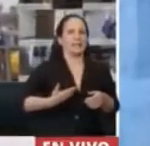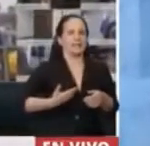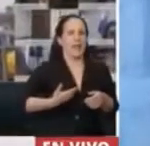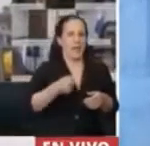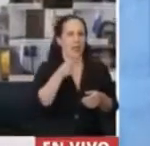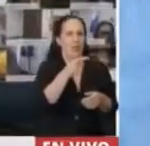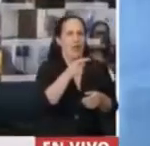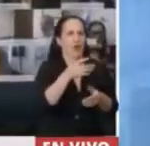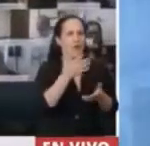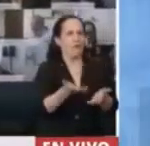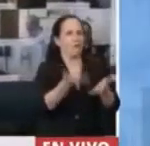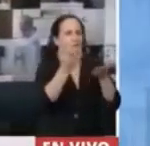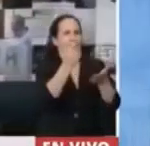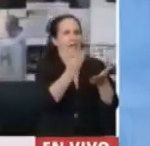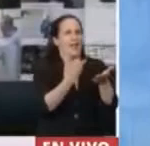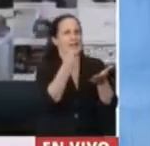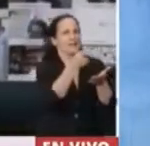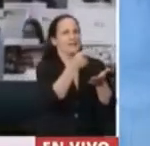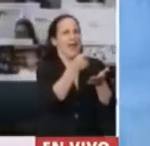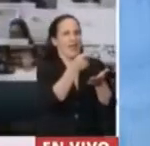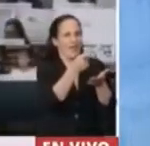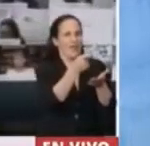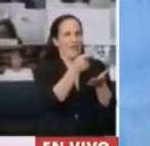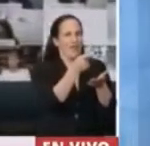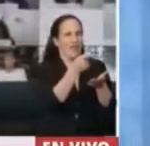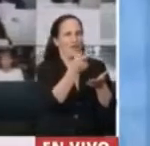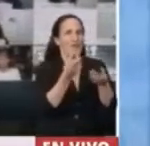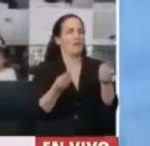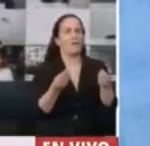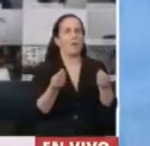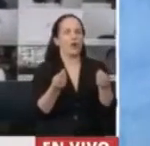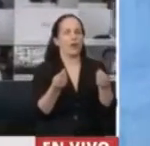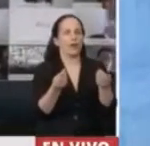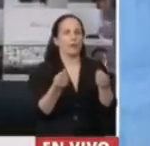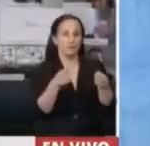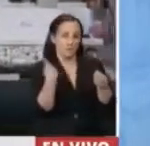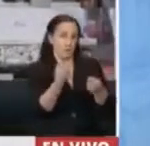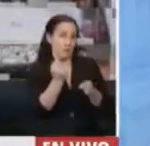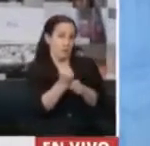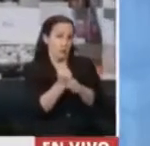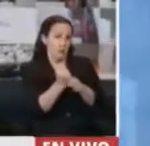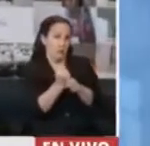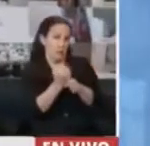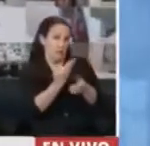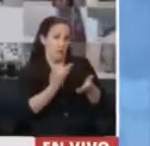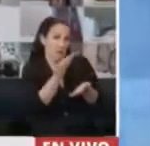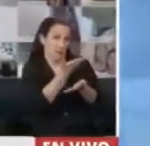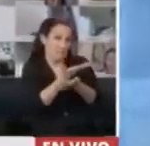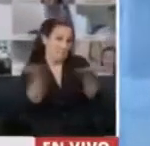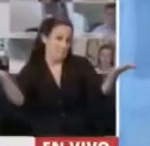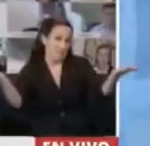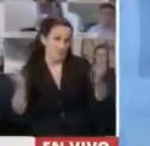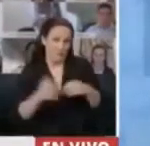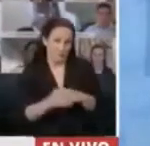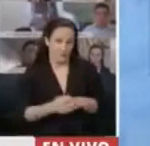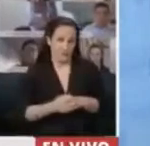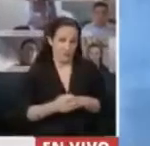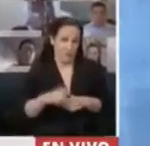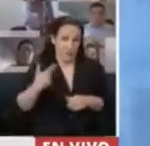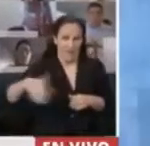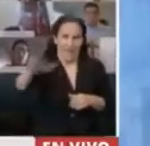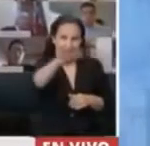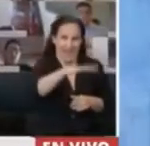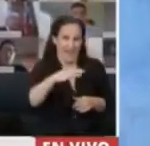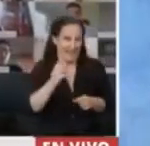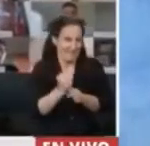También ponderemos al Estado. Porque somos servidores públicos y esto yo lo dije en la Comisión y lo